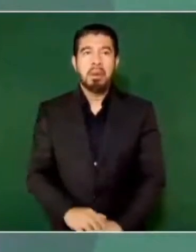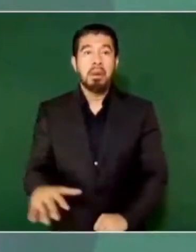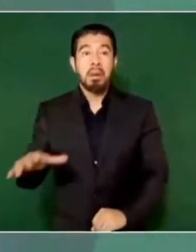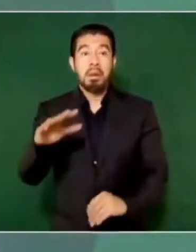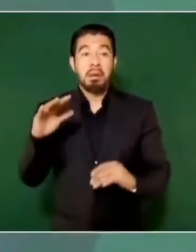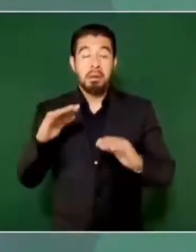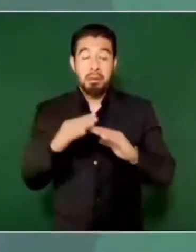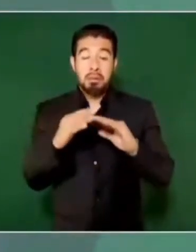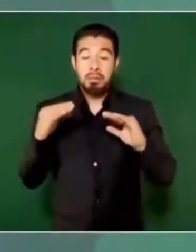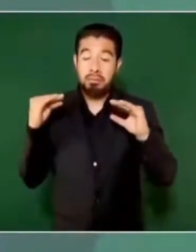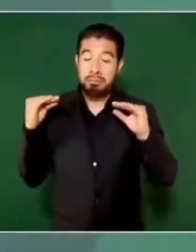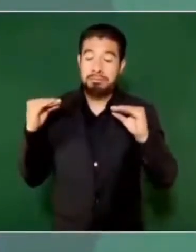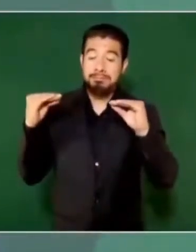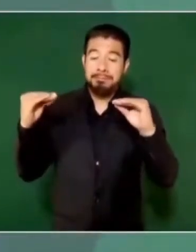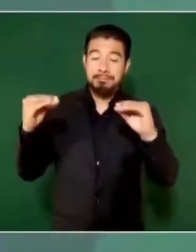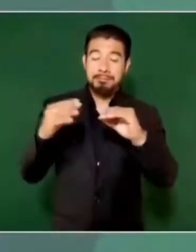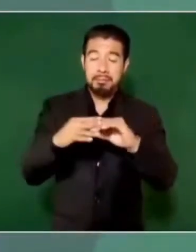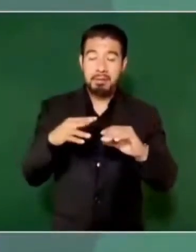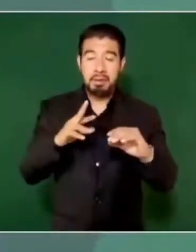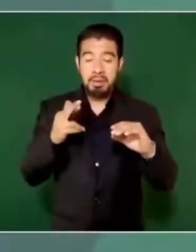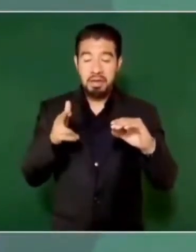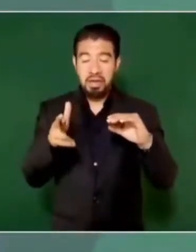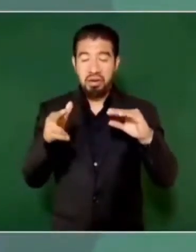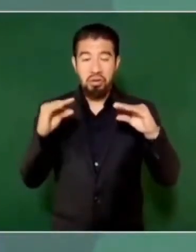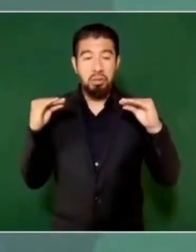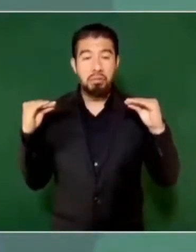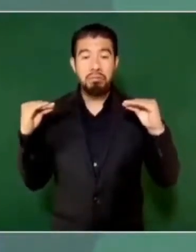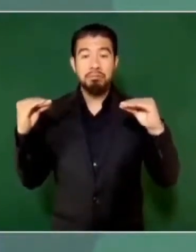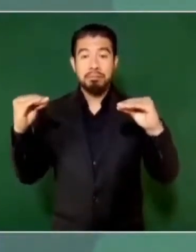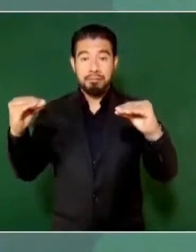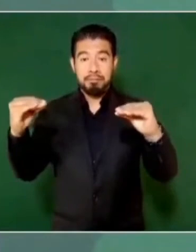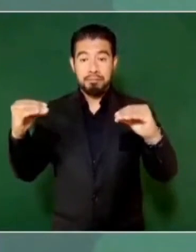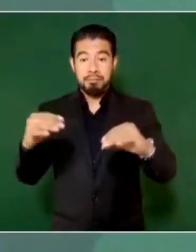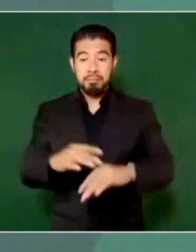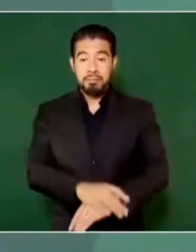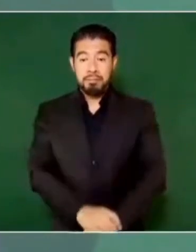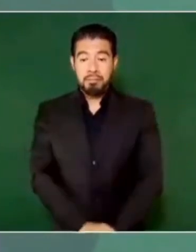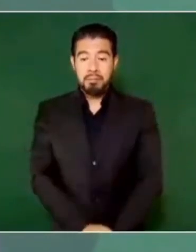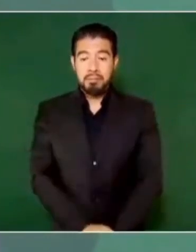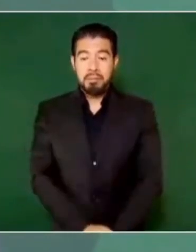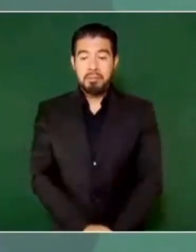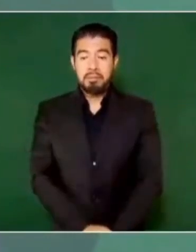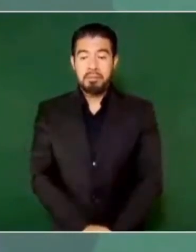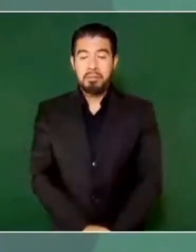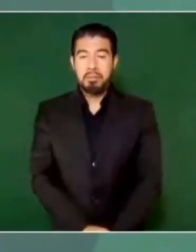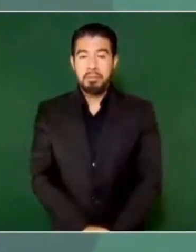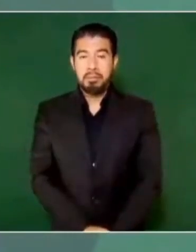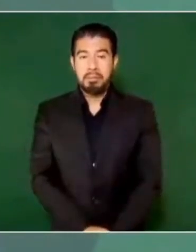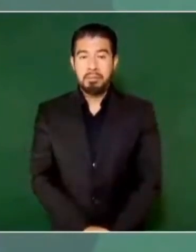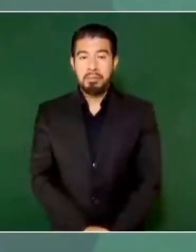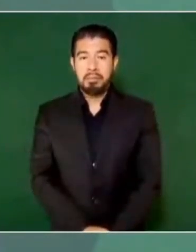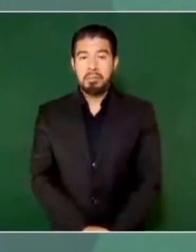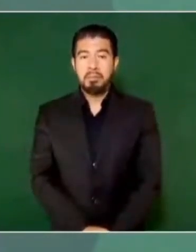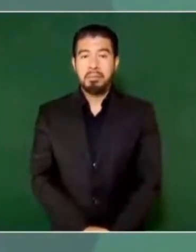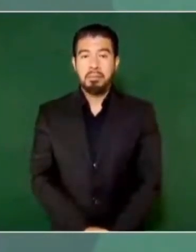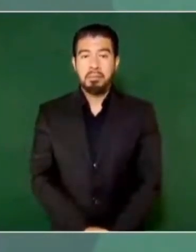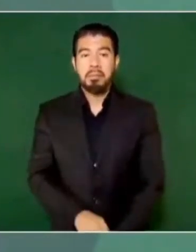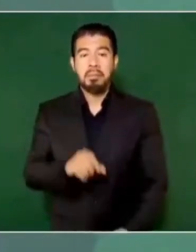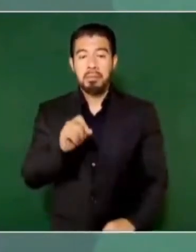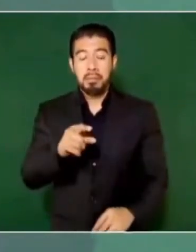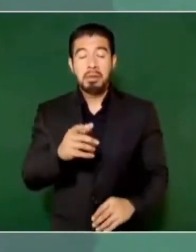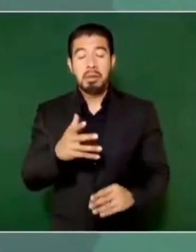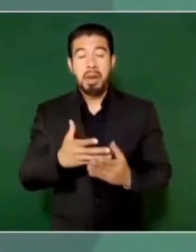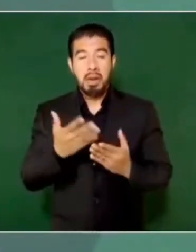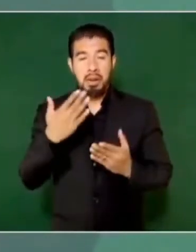le hacía falta a Villahermosa.